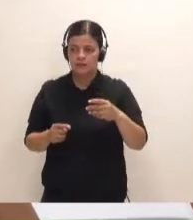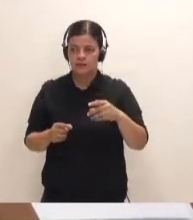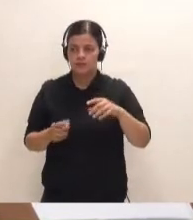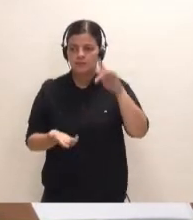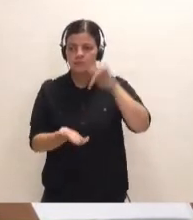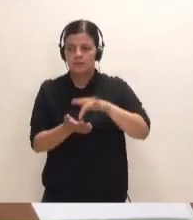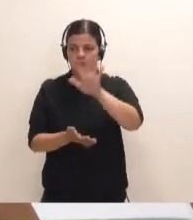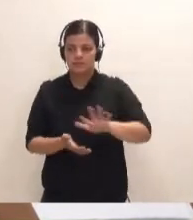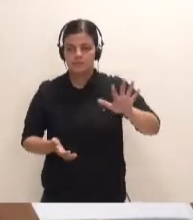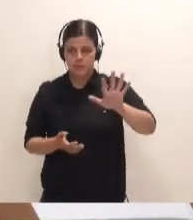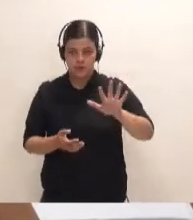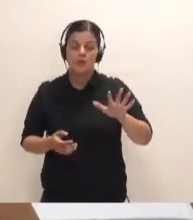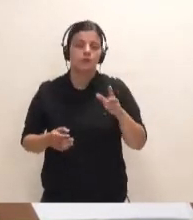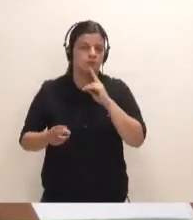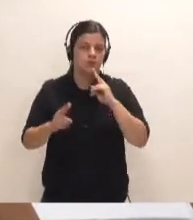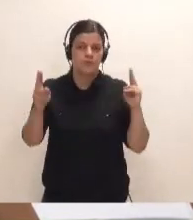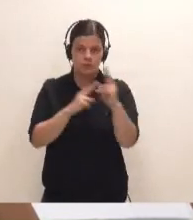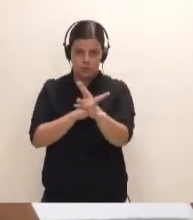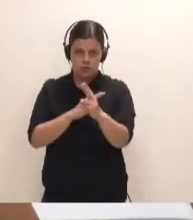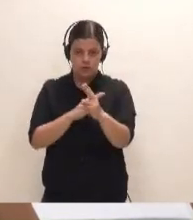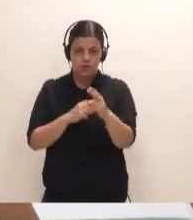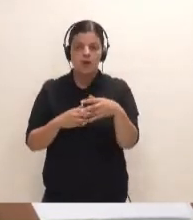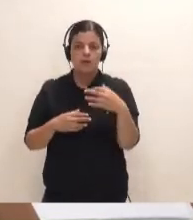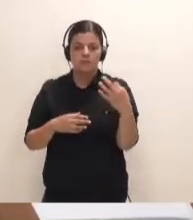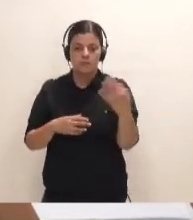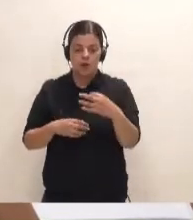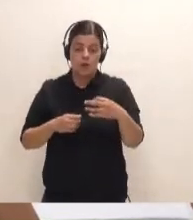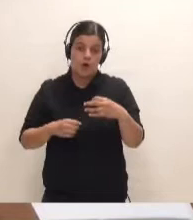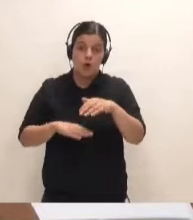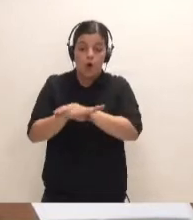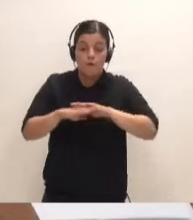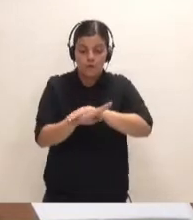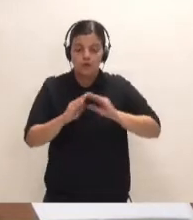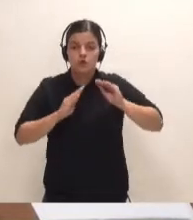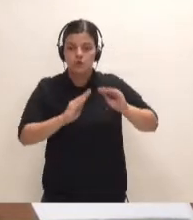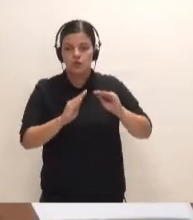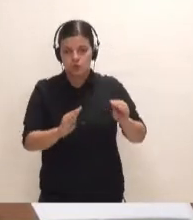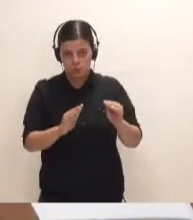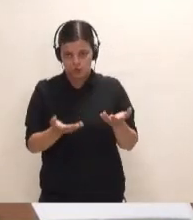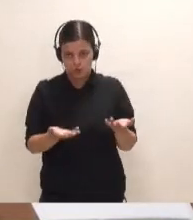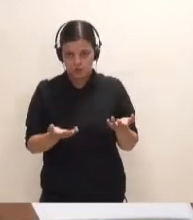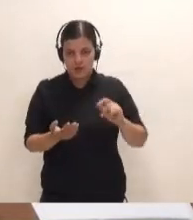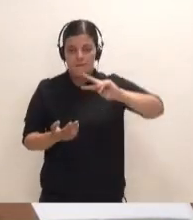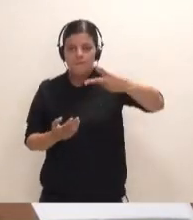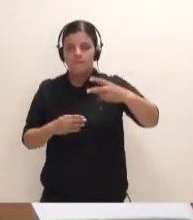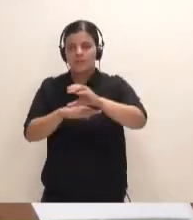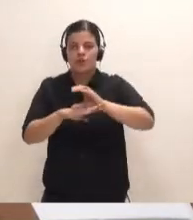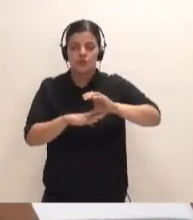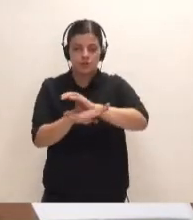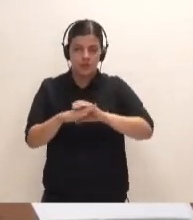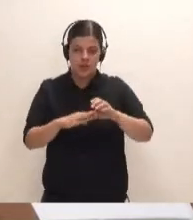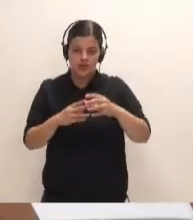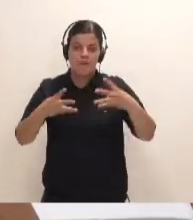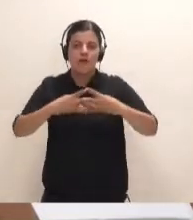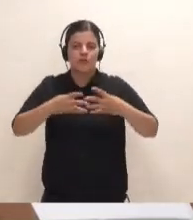agosto de 2021, a su propio gobierno, en este caso, a la Viceconsejería de Infraestructuras y